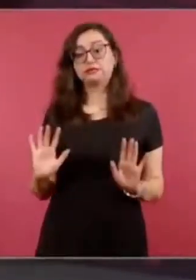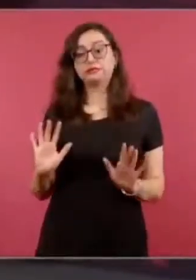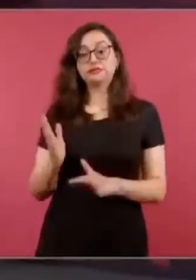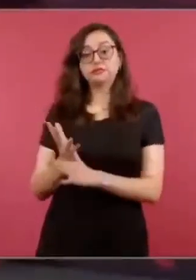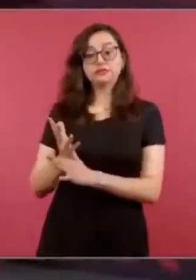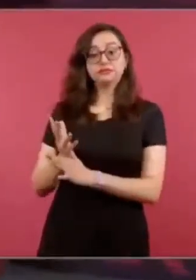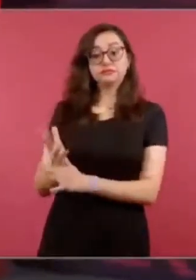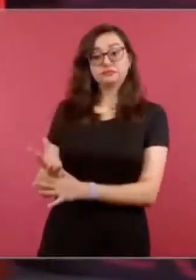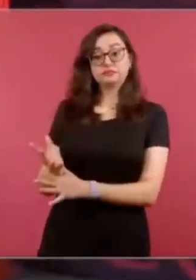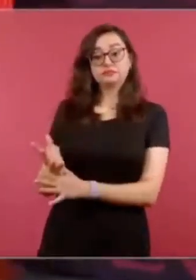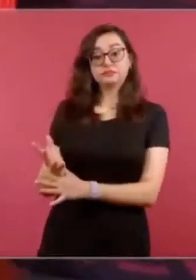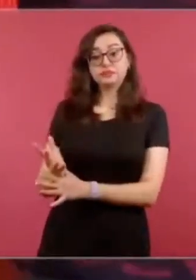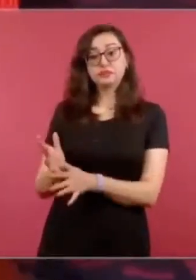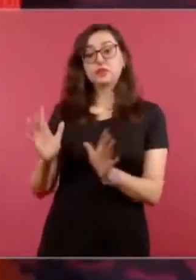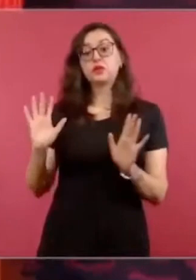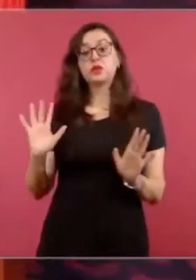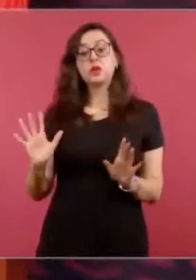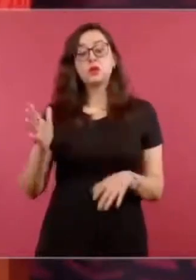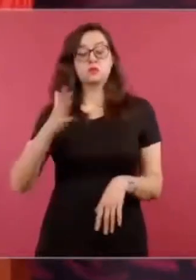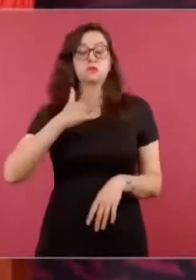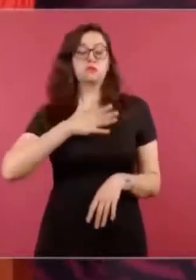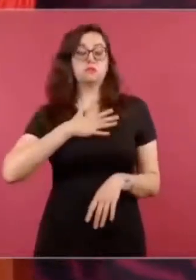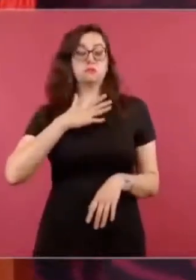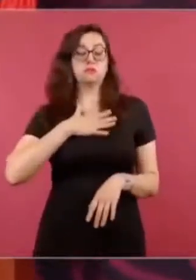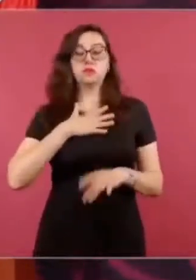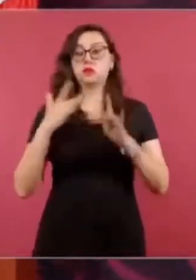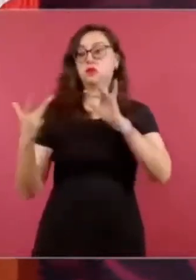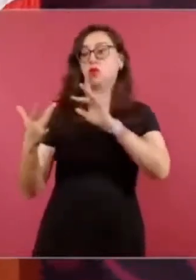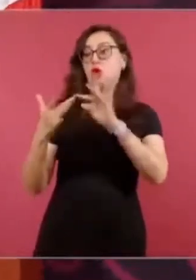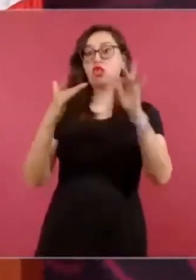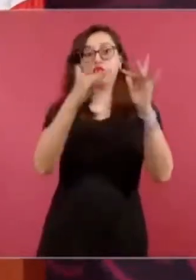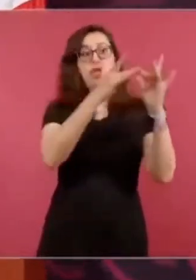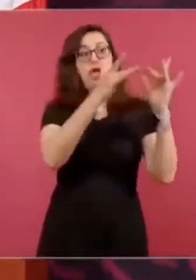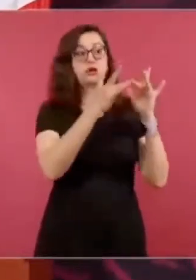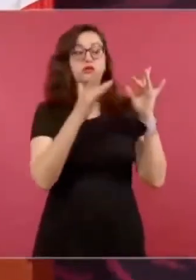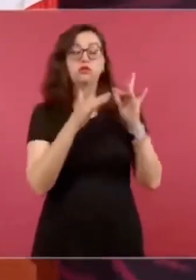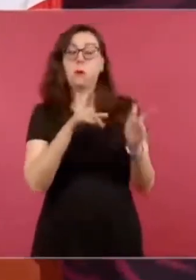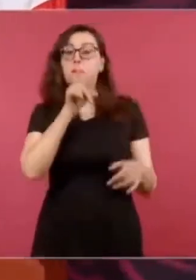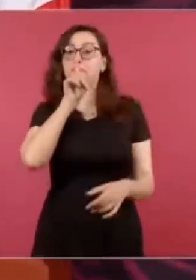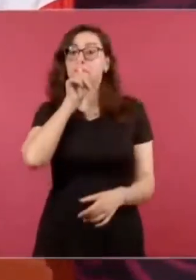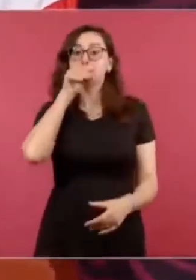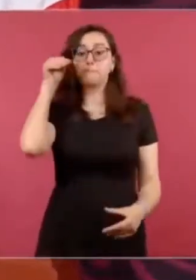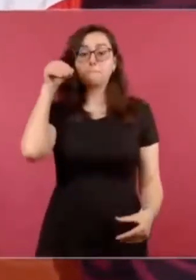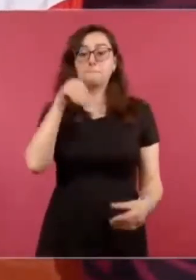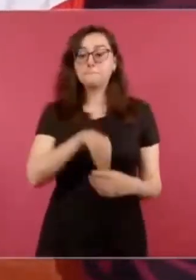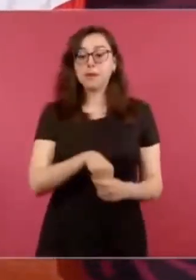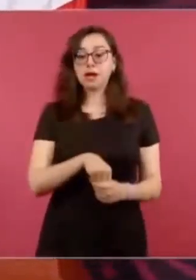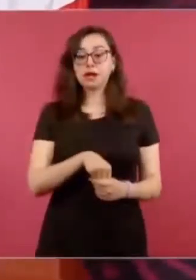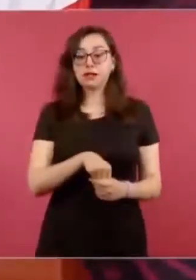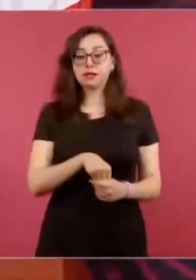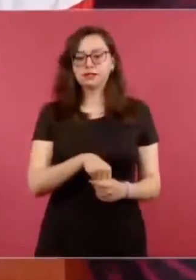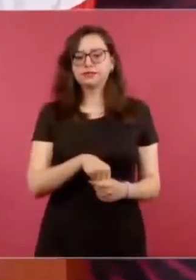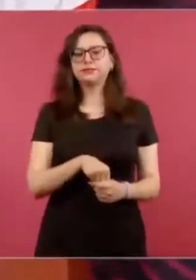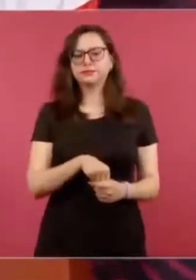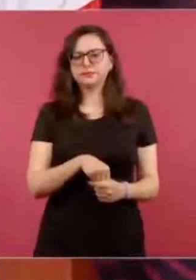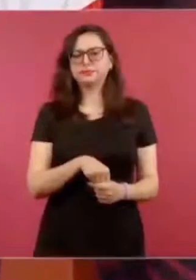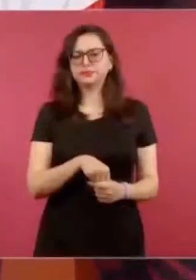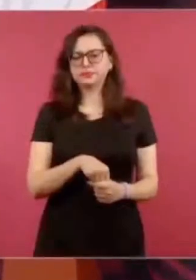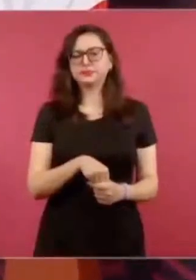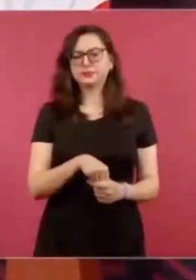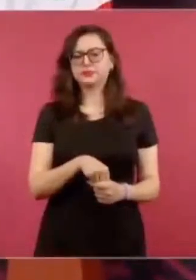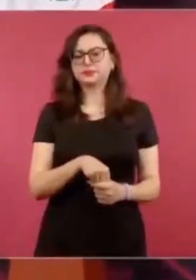que no da a conocer sus fuentes y va a recurrir